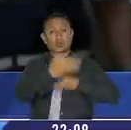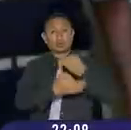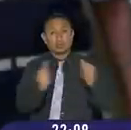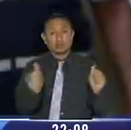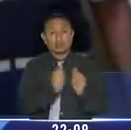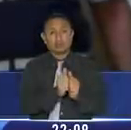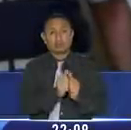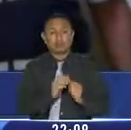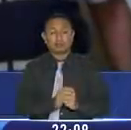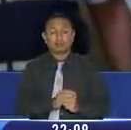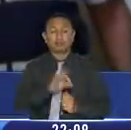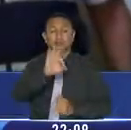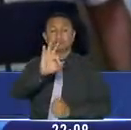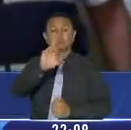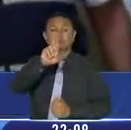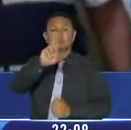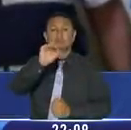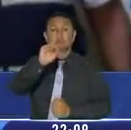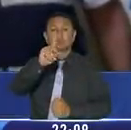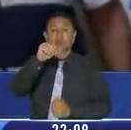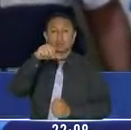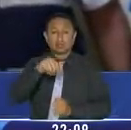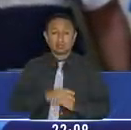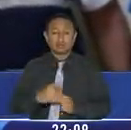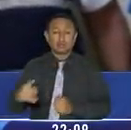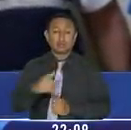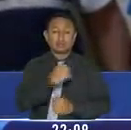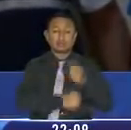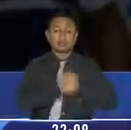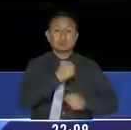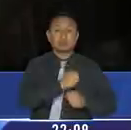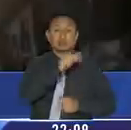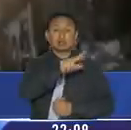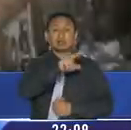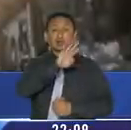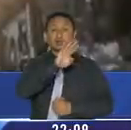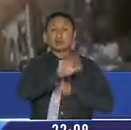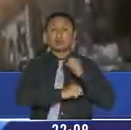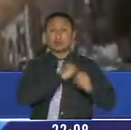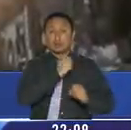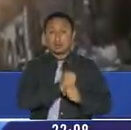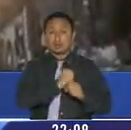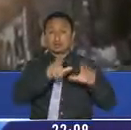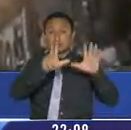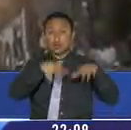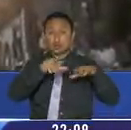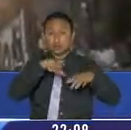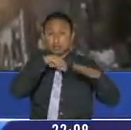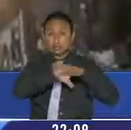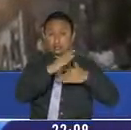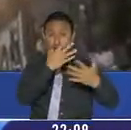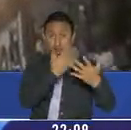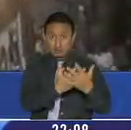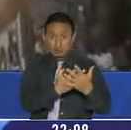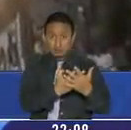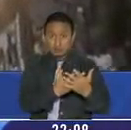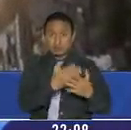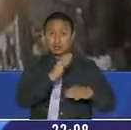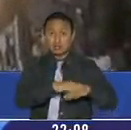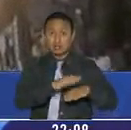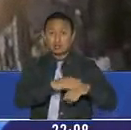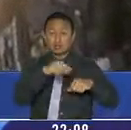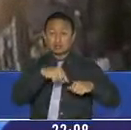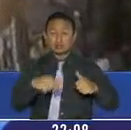Freddy Marcelo Anchundialor fue sentenciado a 34 años y 8 meses de reclusión por los